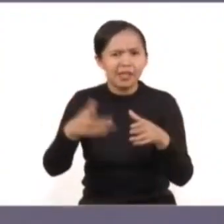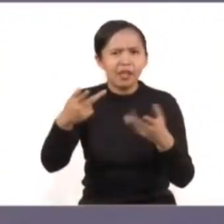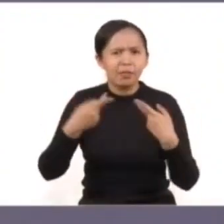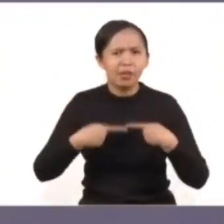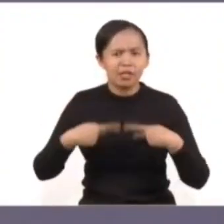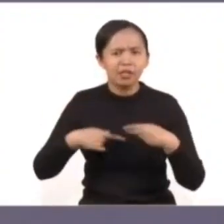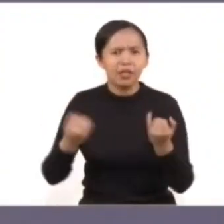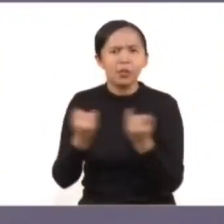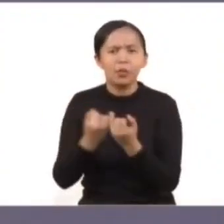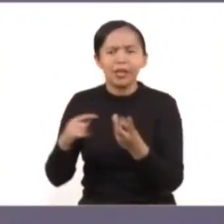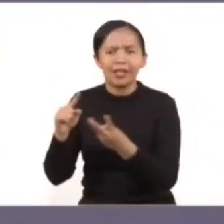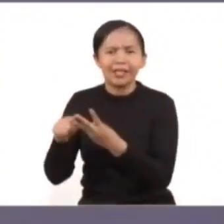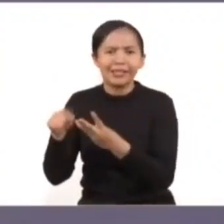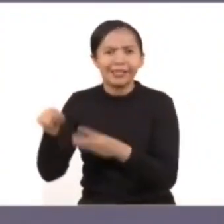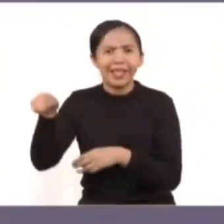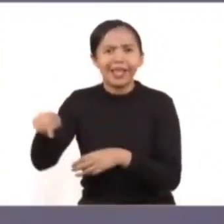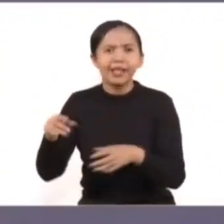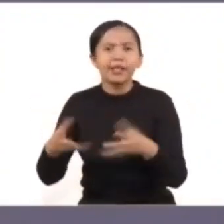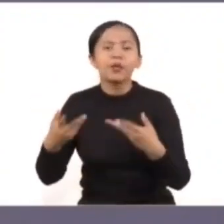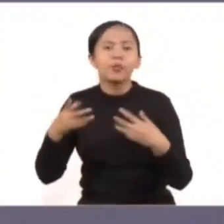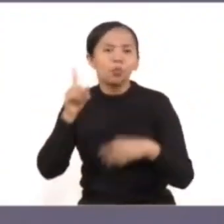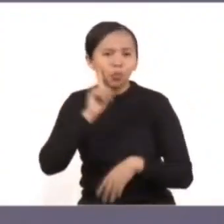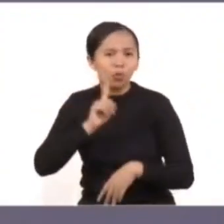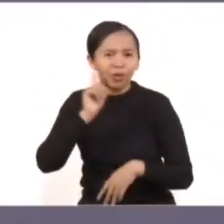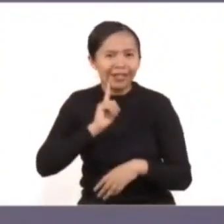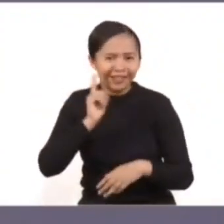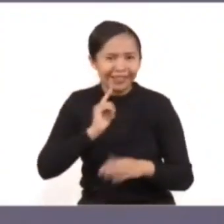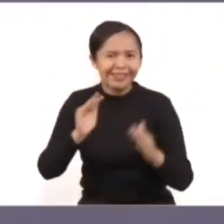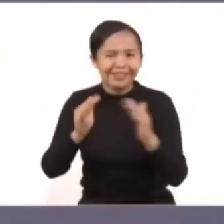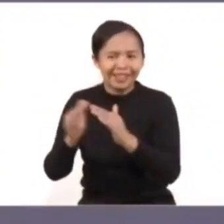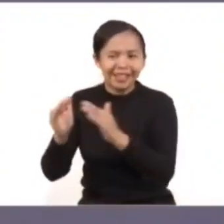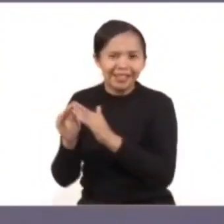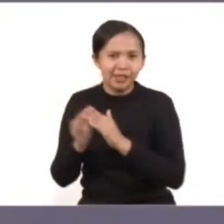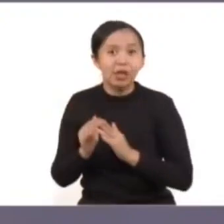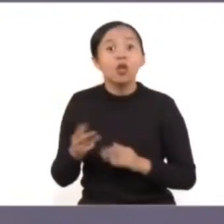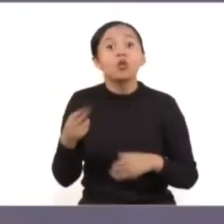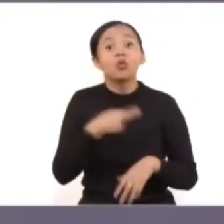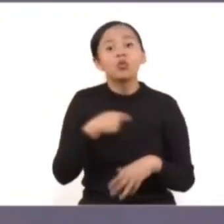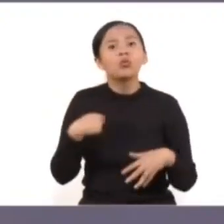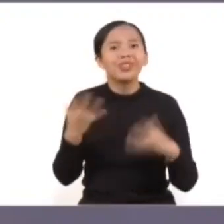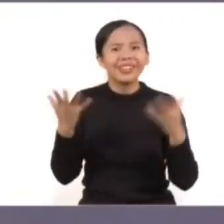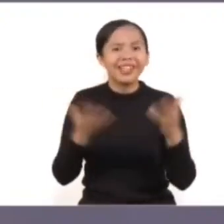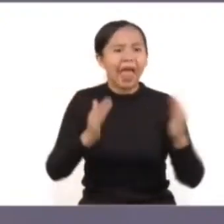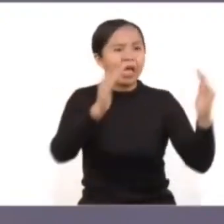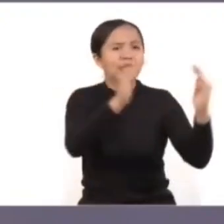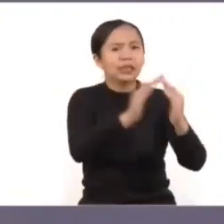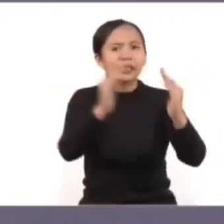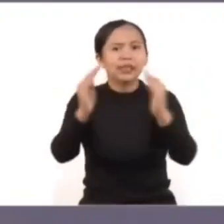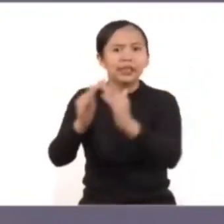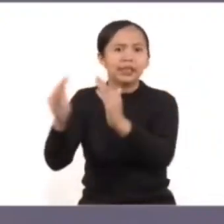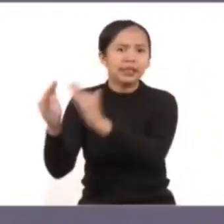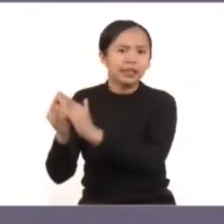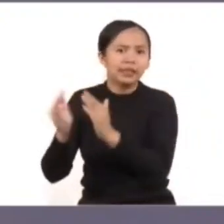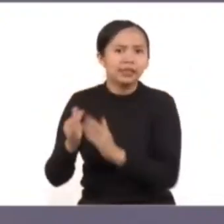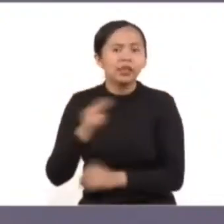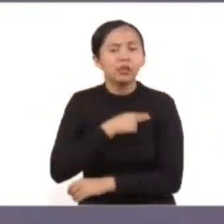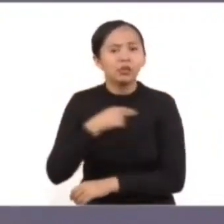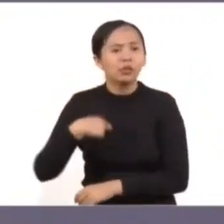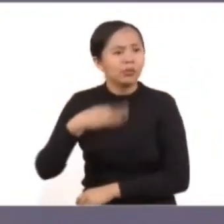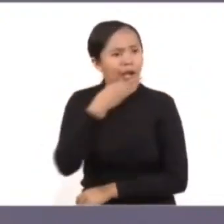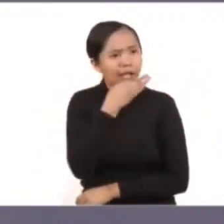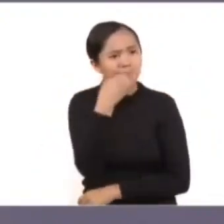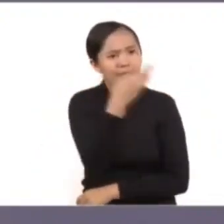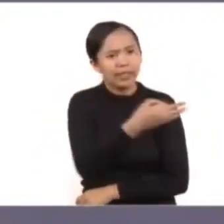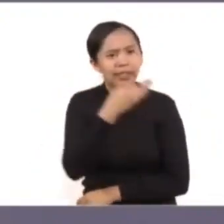nuestra red de mujeres en los hogares, porque vamos casa por casa informando, identificando